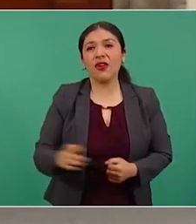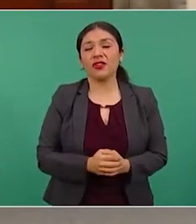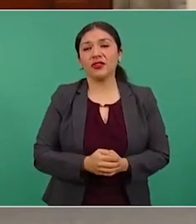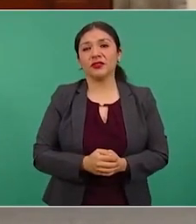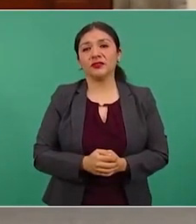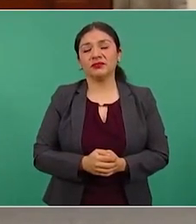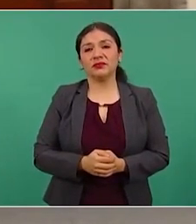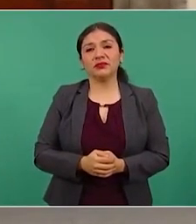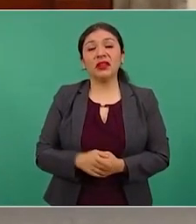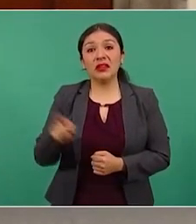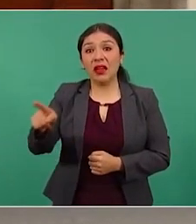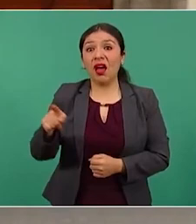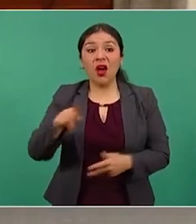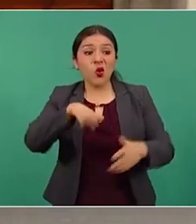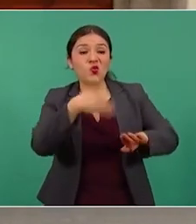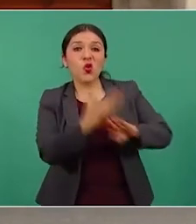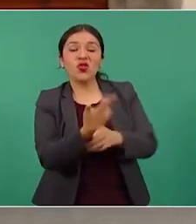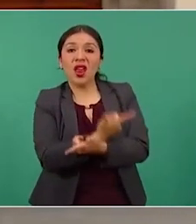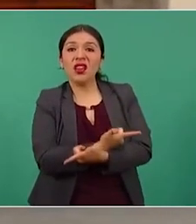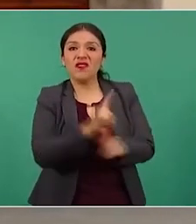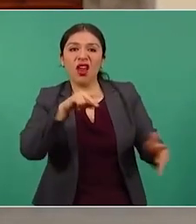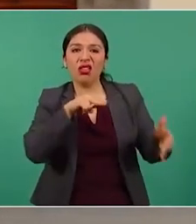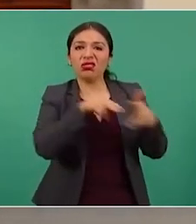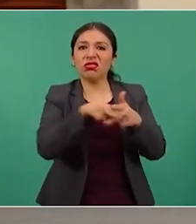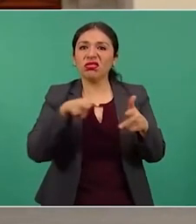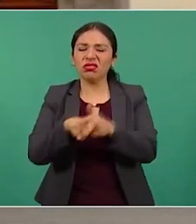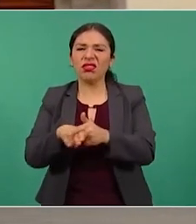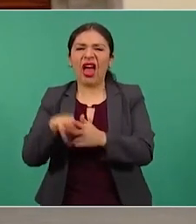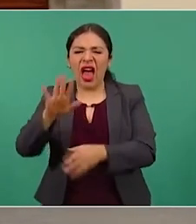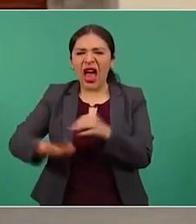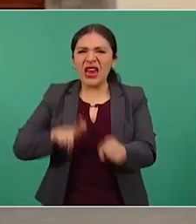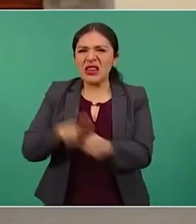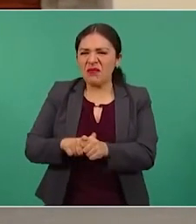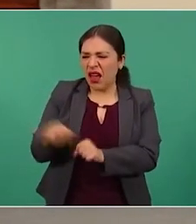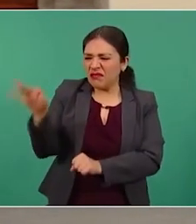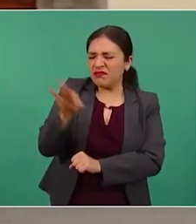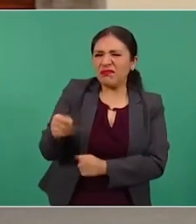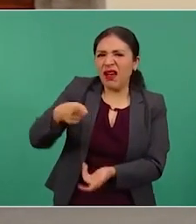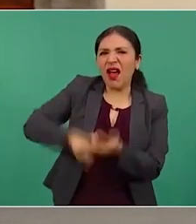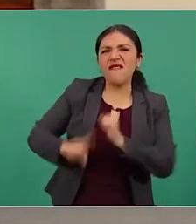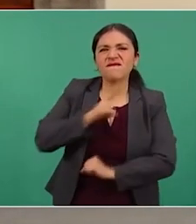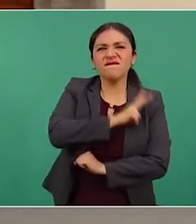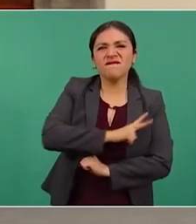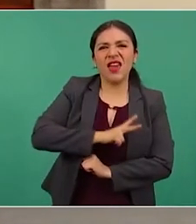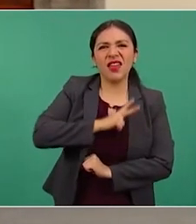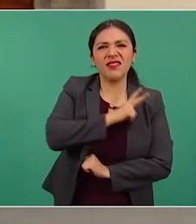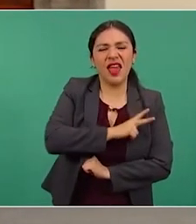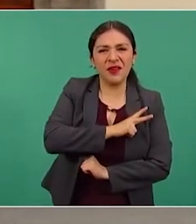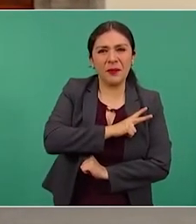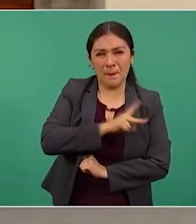liberticida, insecto venenoso, energúmeno, mexicano,